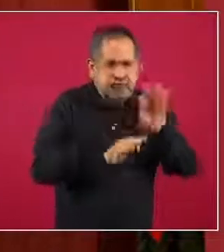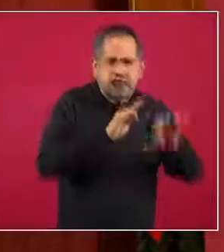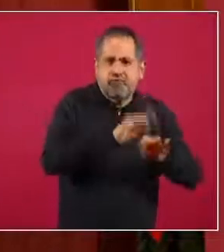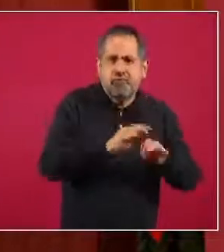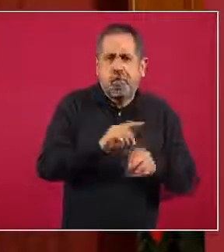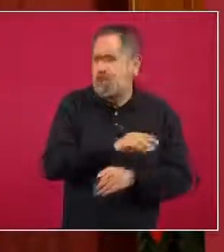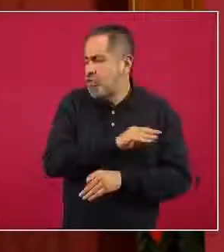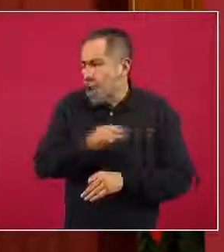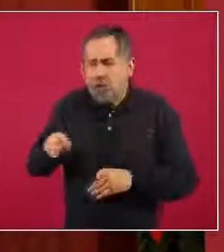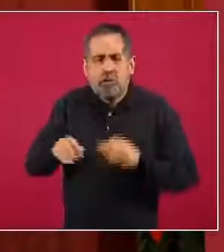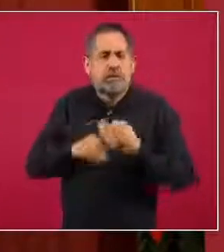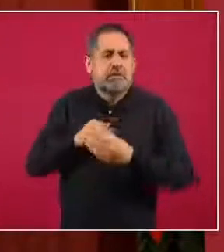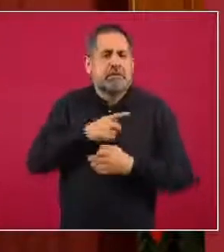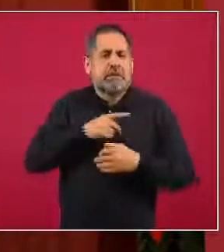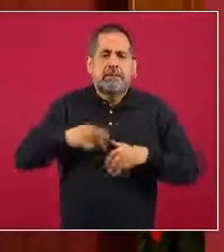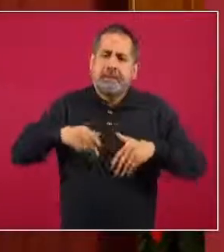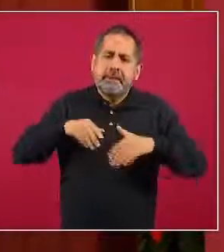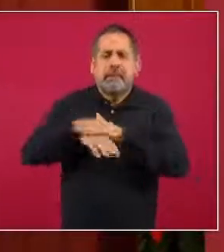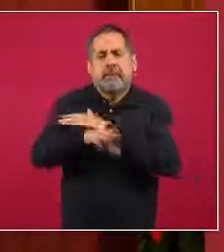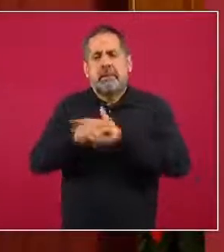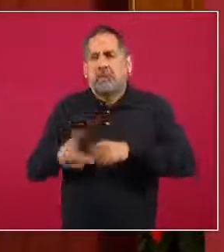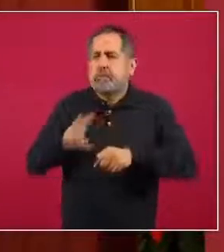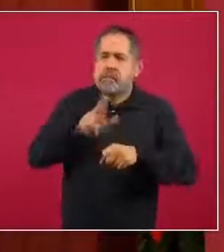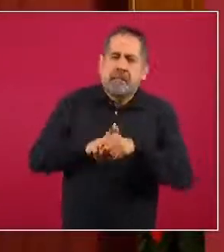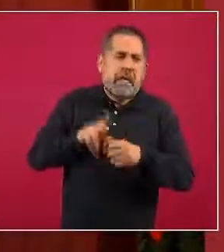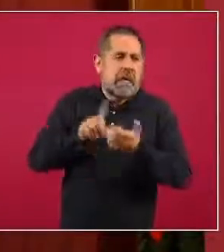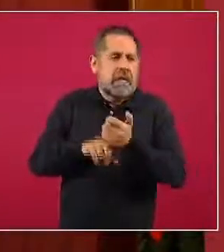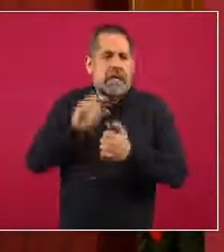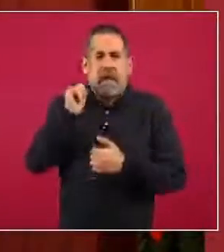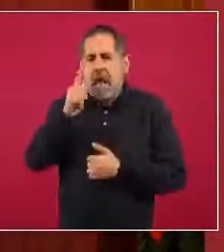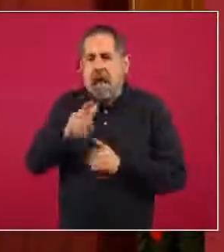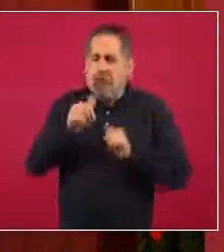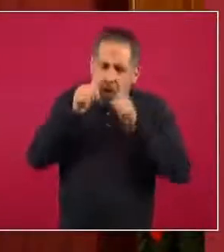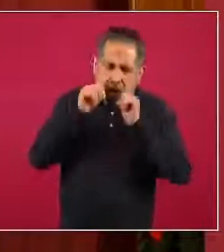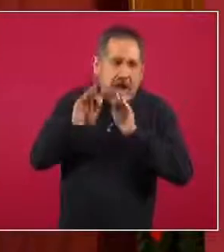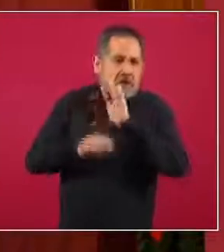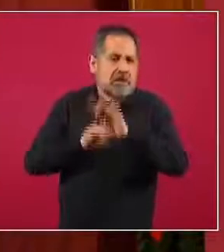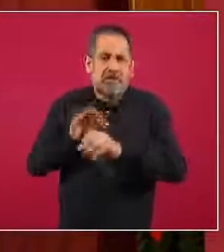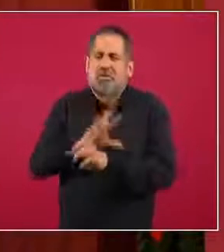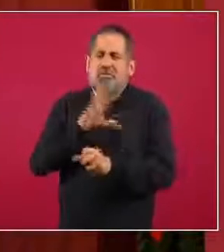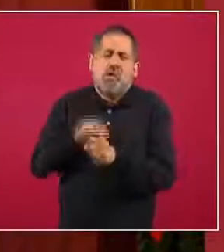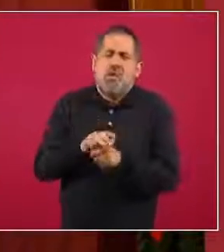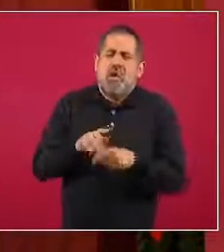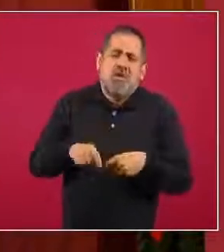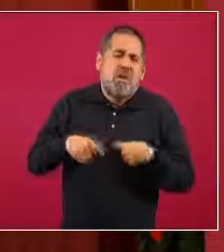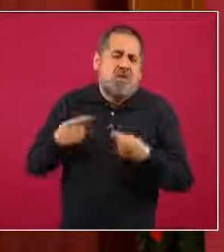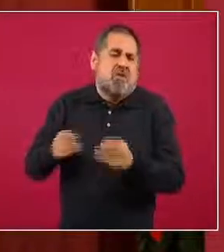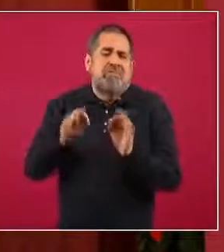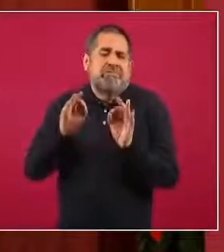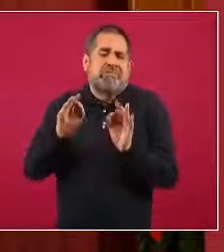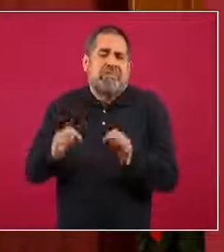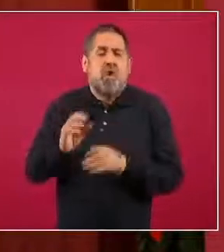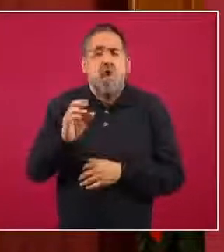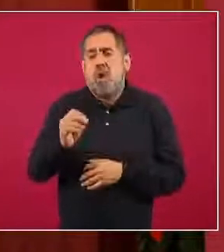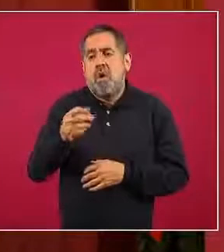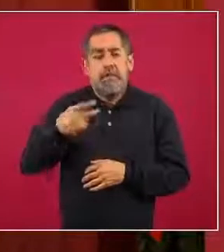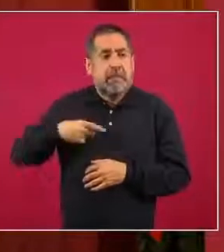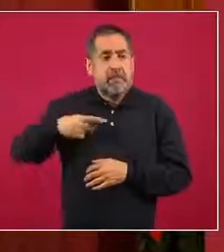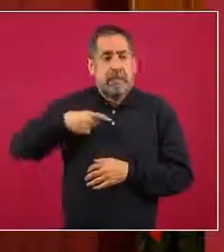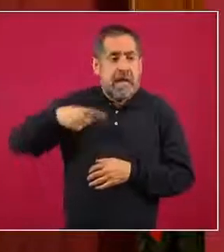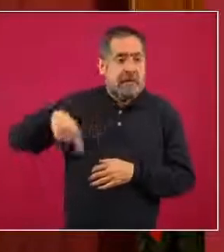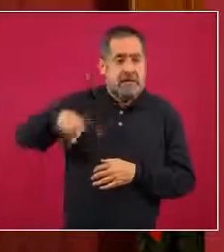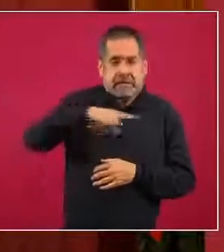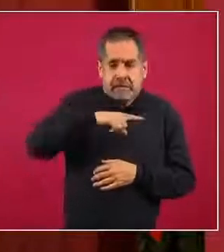asegurar acceso a un centro de salud urbano, un centro de salud rural, una unidad de medicina familiar o las personas que están